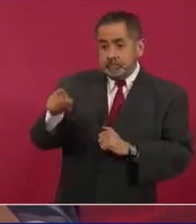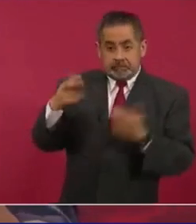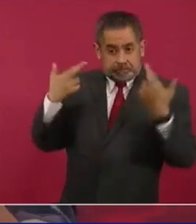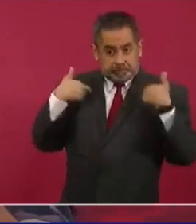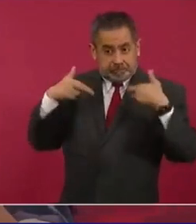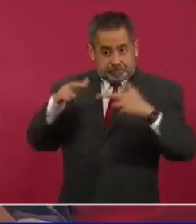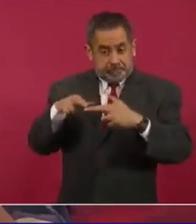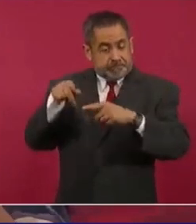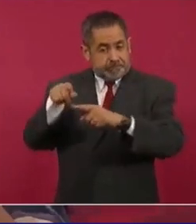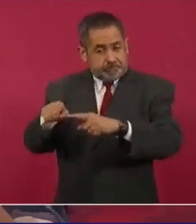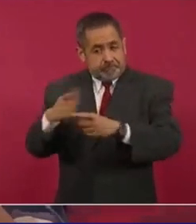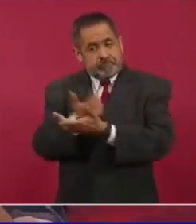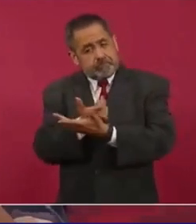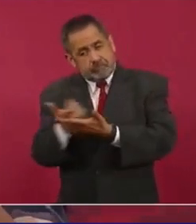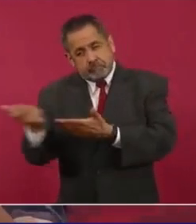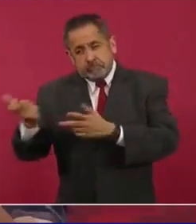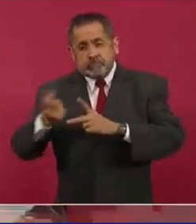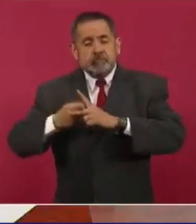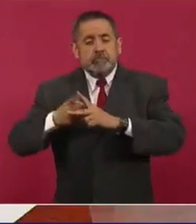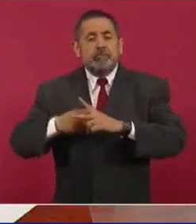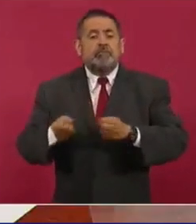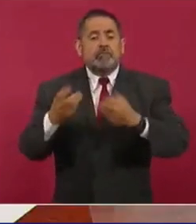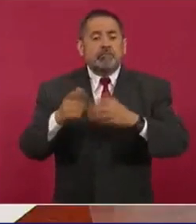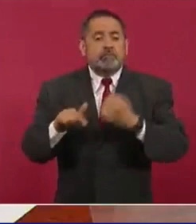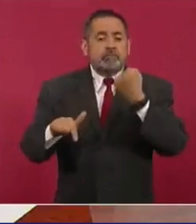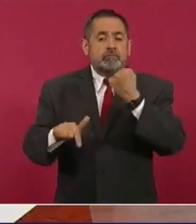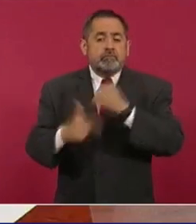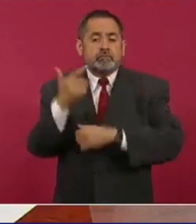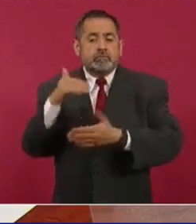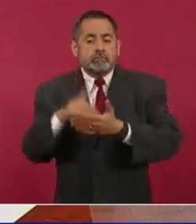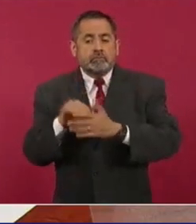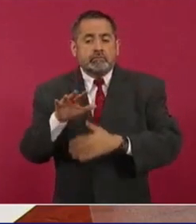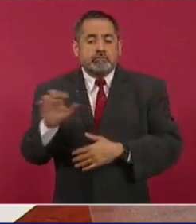es 12 mil 500.